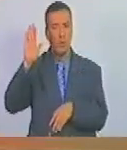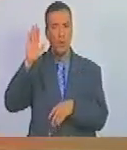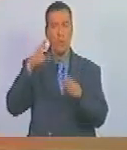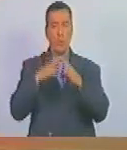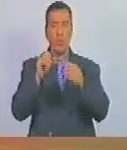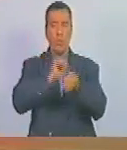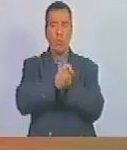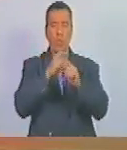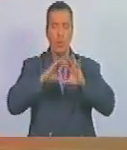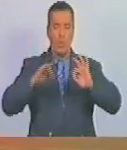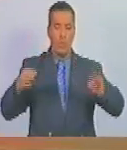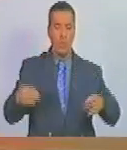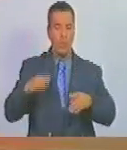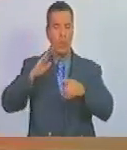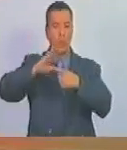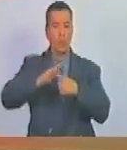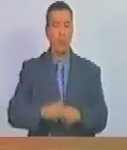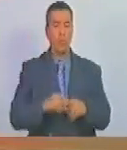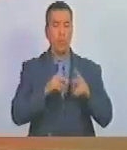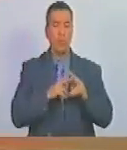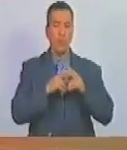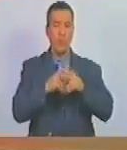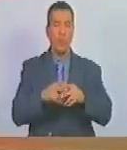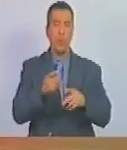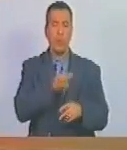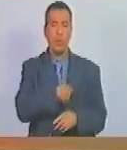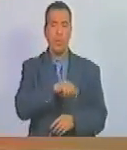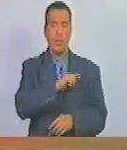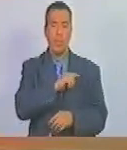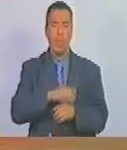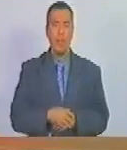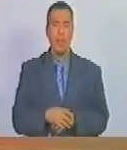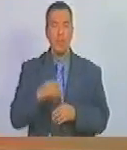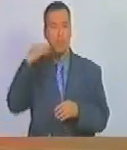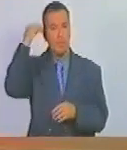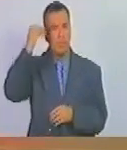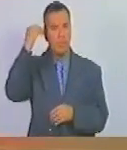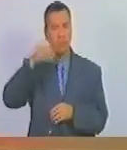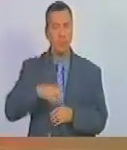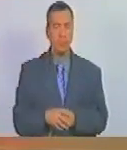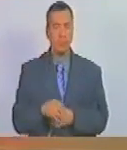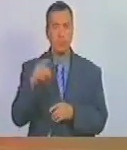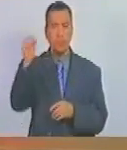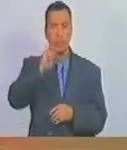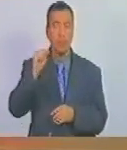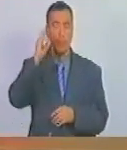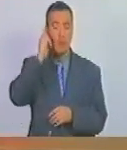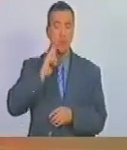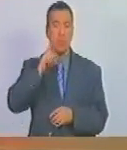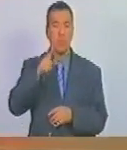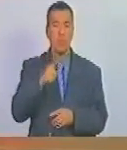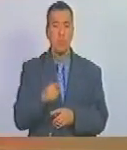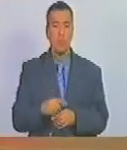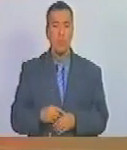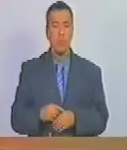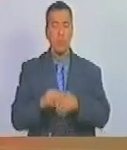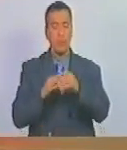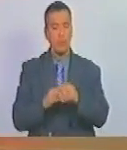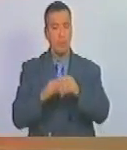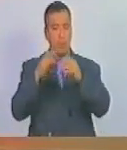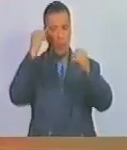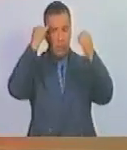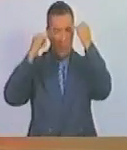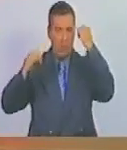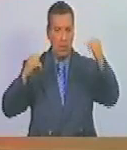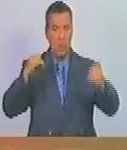las cadenas que oprimen al pueblo por voluntad del poder español. Considerando que Simón Bolívar, bajo el ideal de la